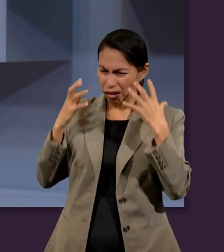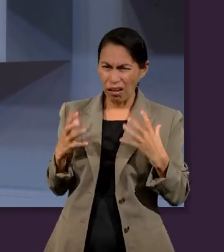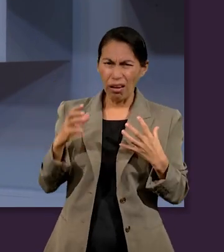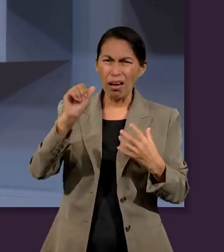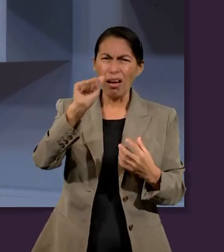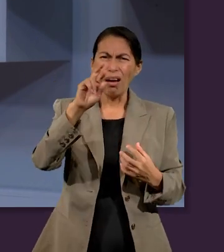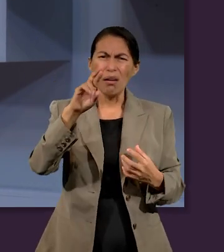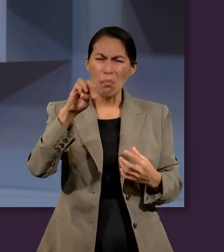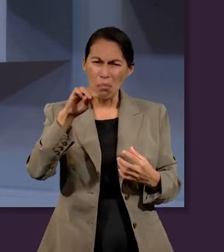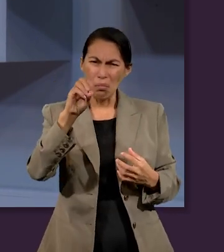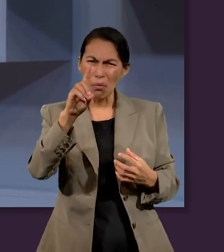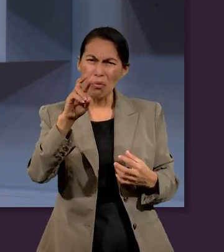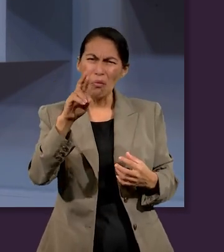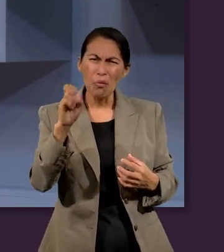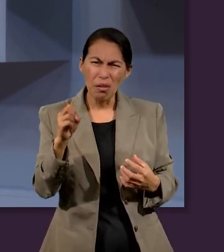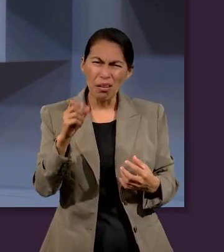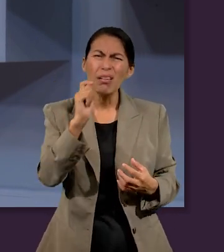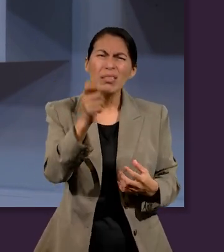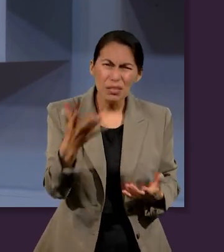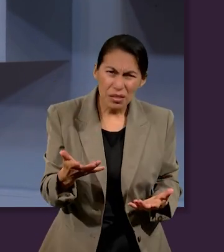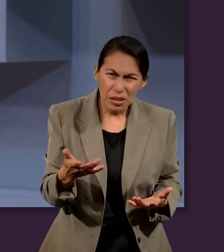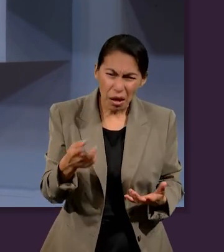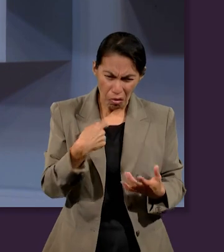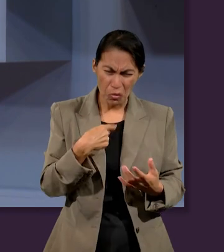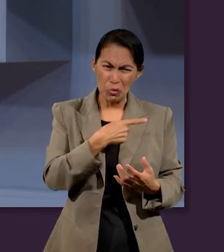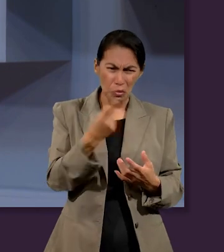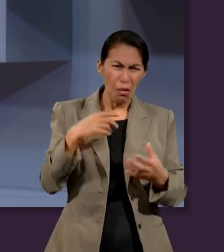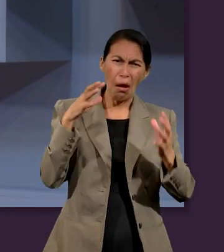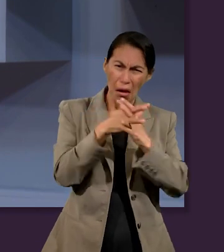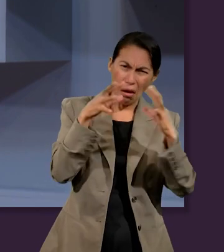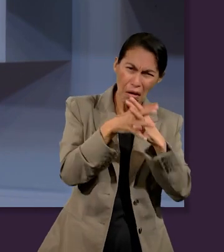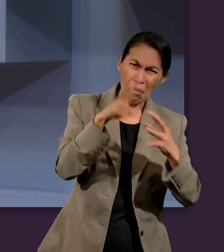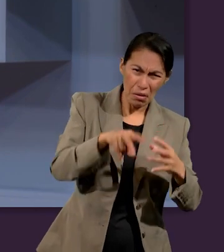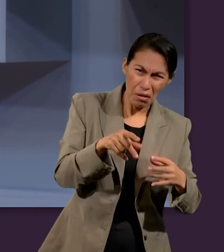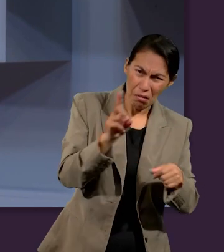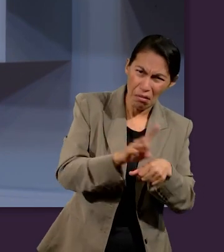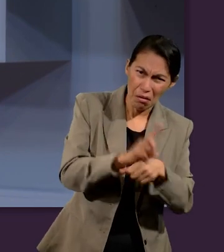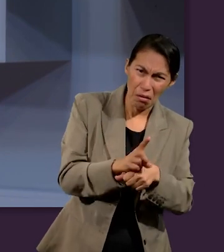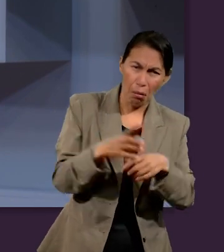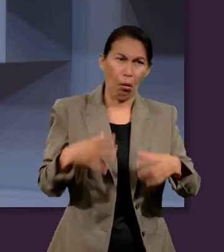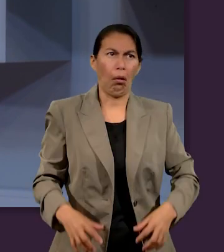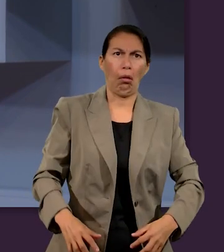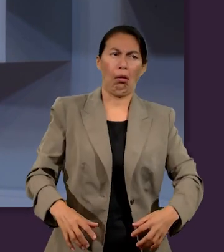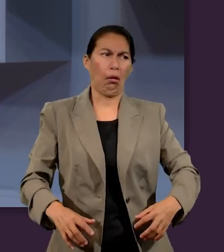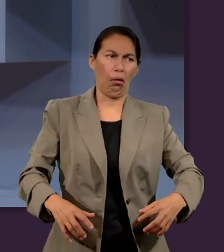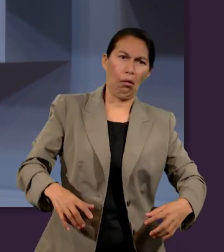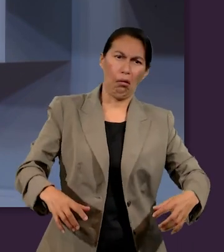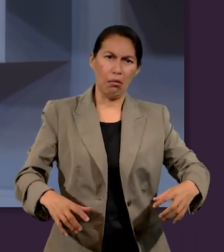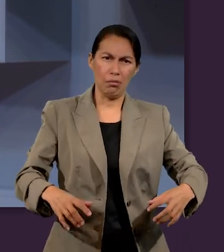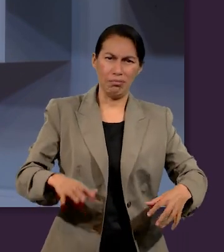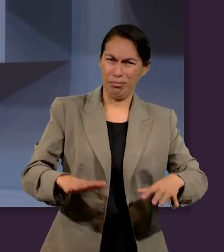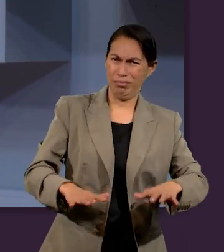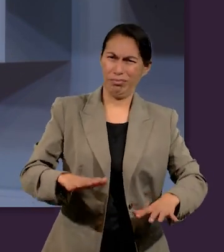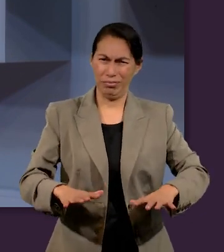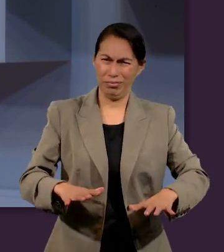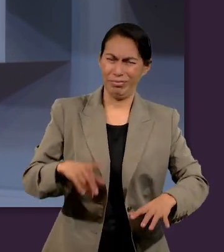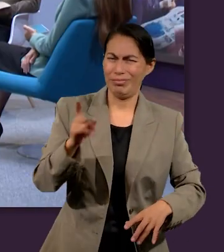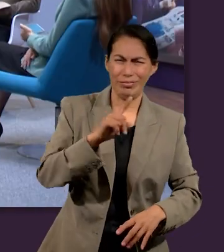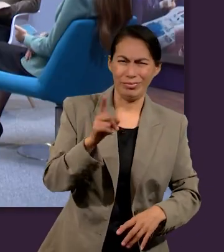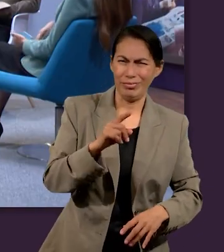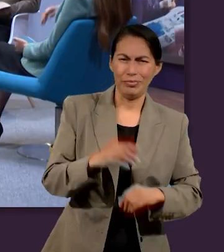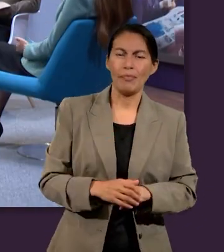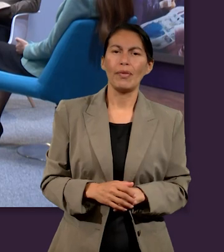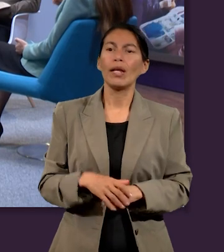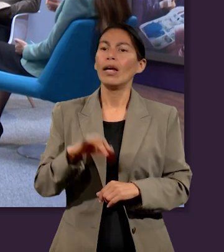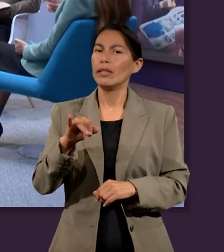sonar un poco extraño porque no estamos en una batalla física. ¿Cómo podemos de manera práctica ponernos esa armadura todos los días? Sí,